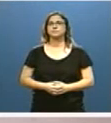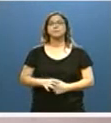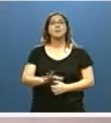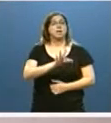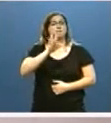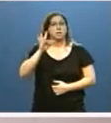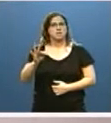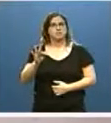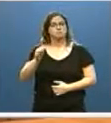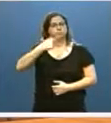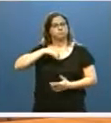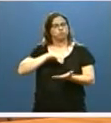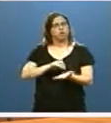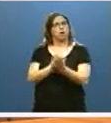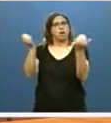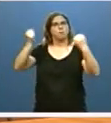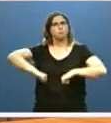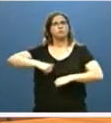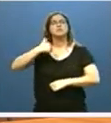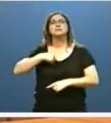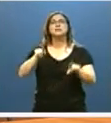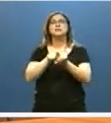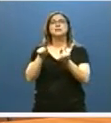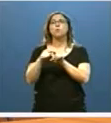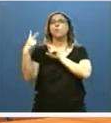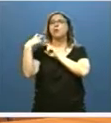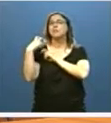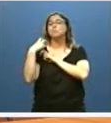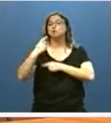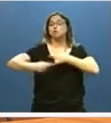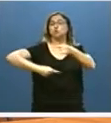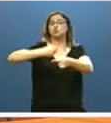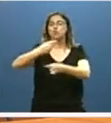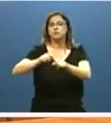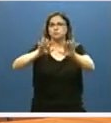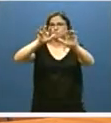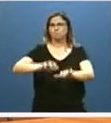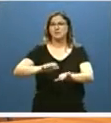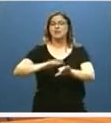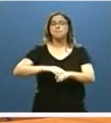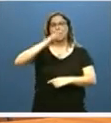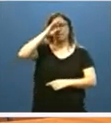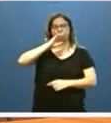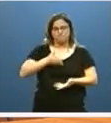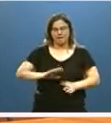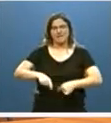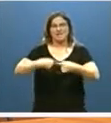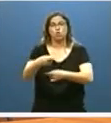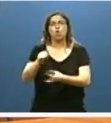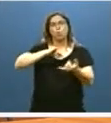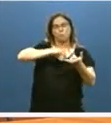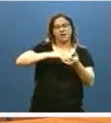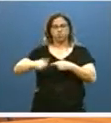Además, hemos acordado también reducir la tributación del impuesto de sucesiones en las transmisiones de padres a hijos y entre cónyuges,